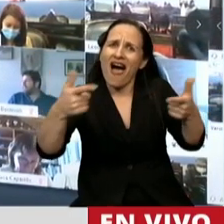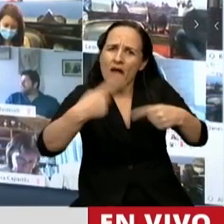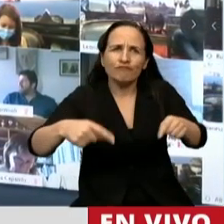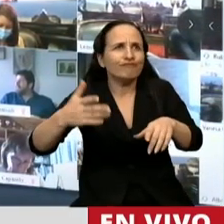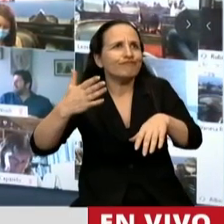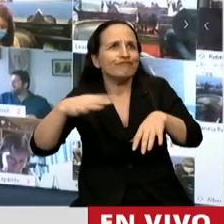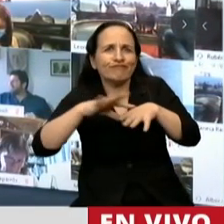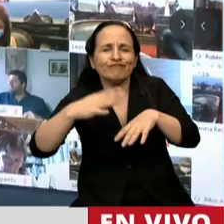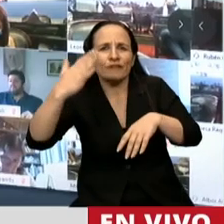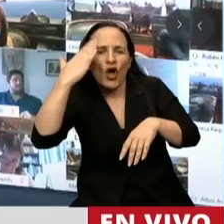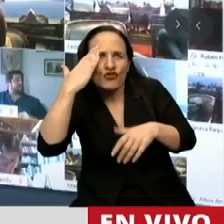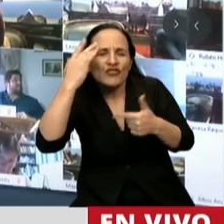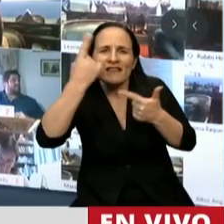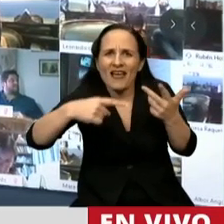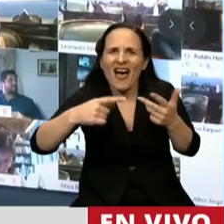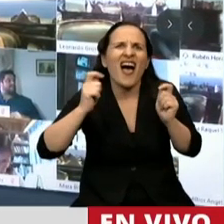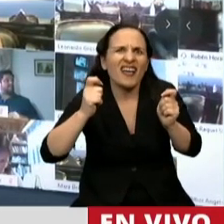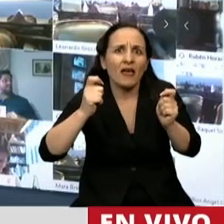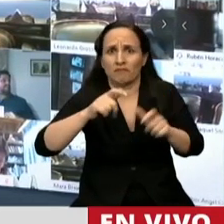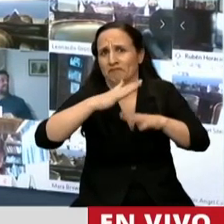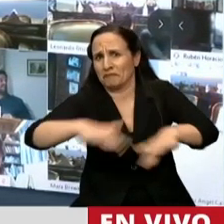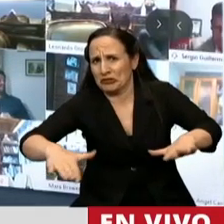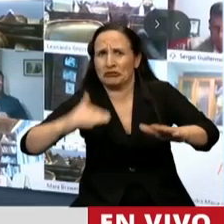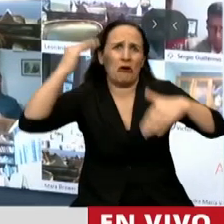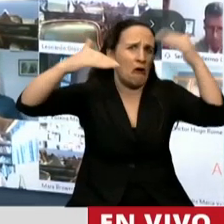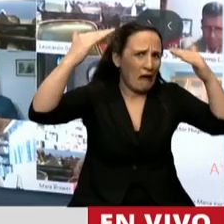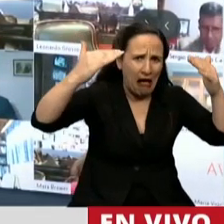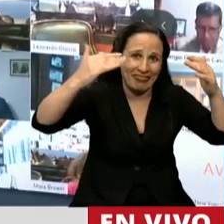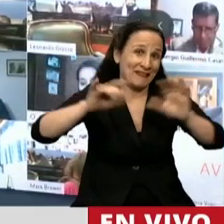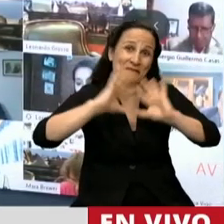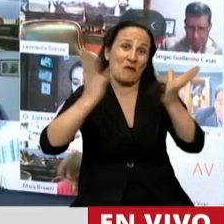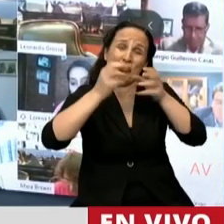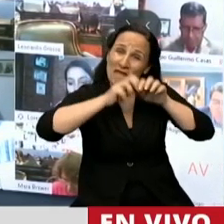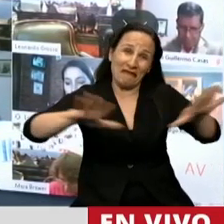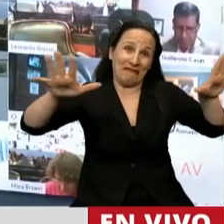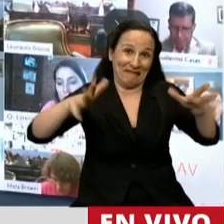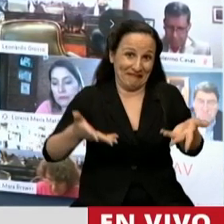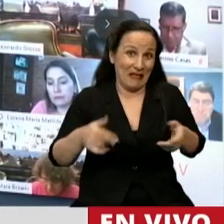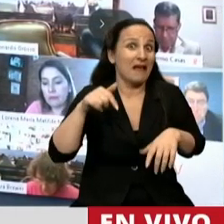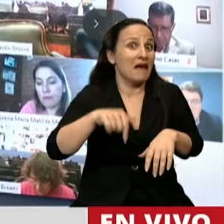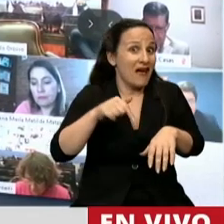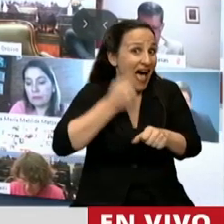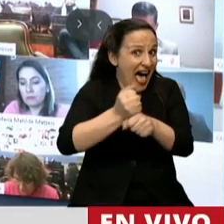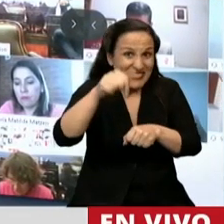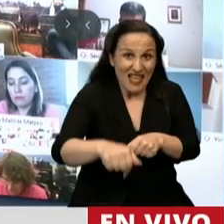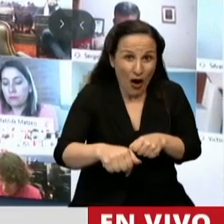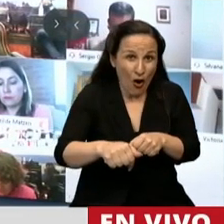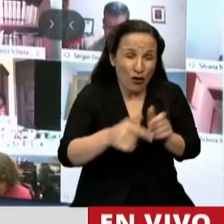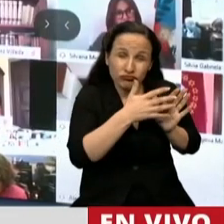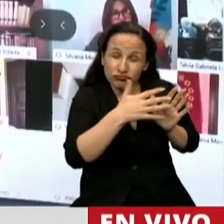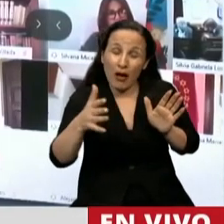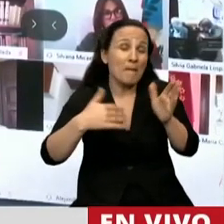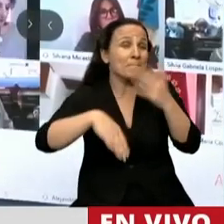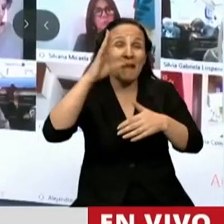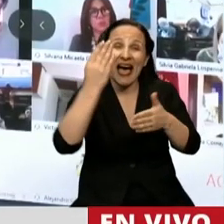en los chicos. Esto lo llevó a trascender en el mundo. Mafalda es hasta hoy una de las historietas